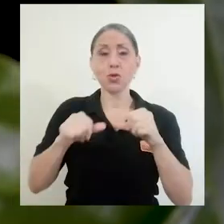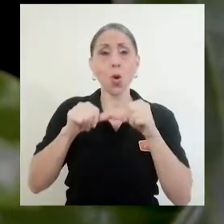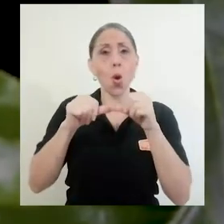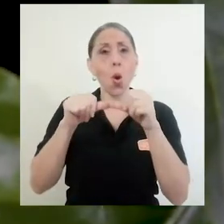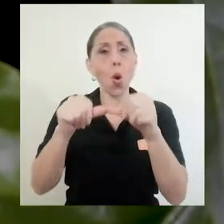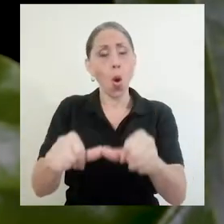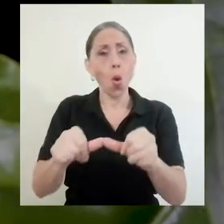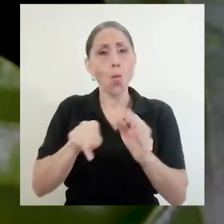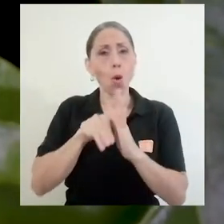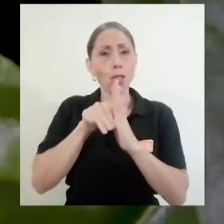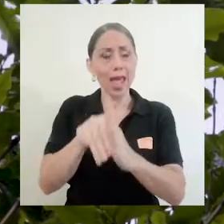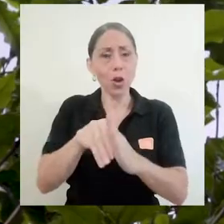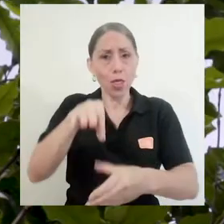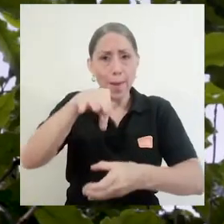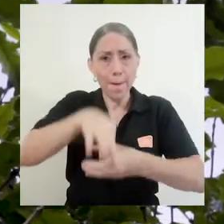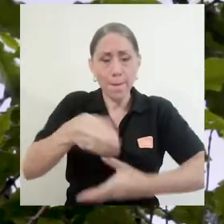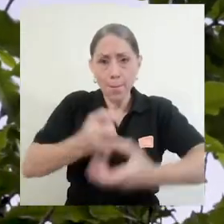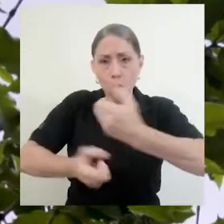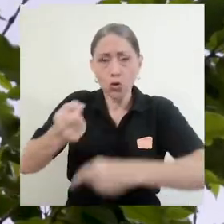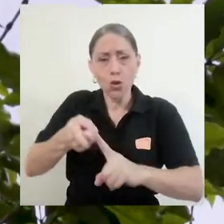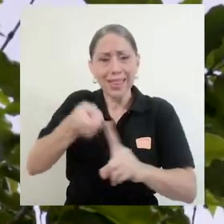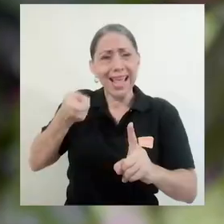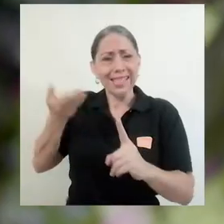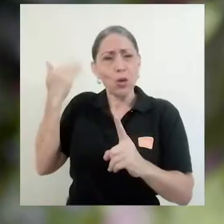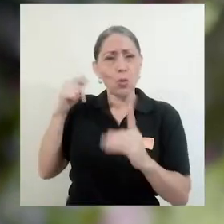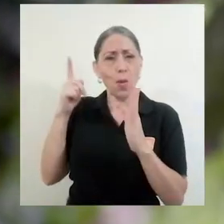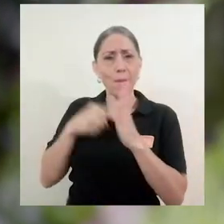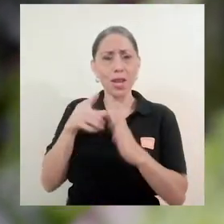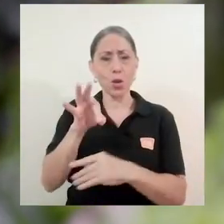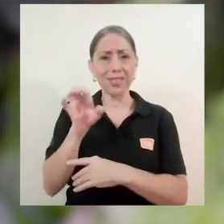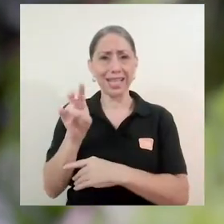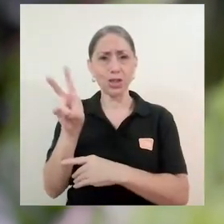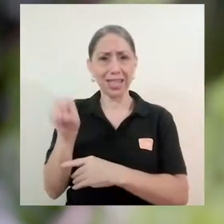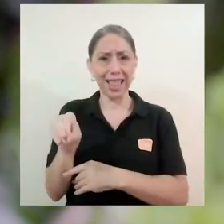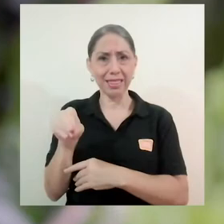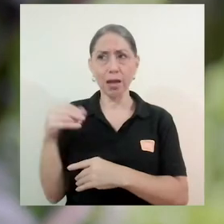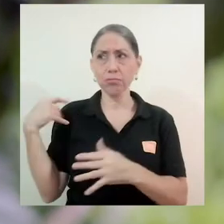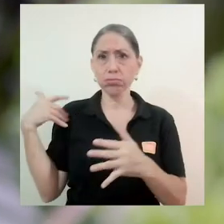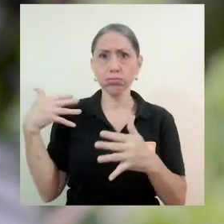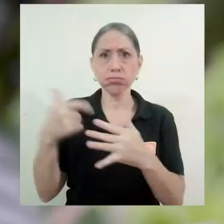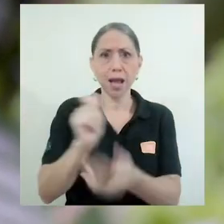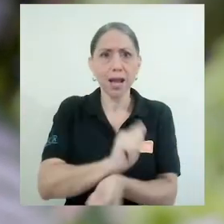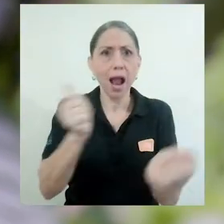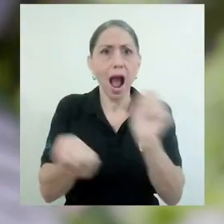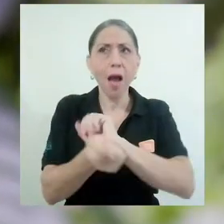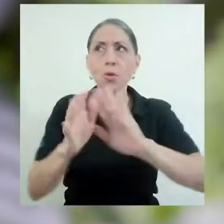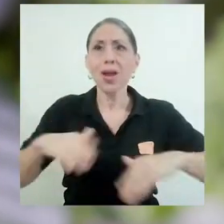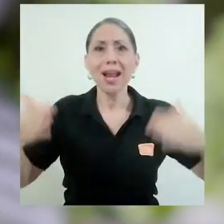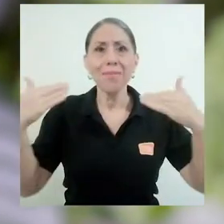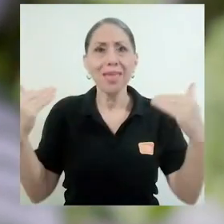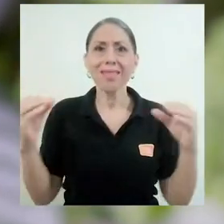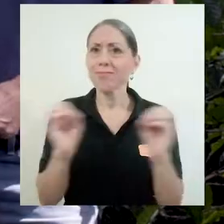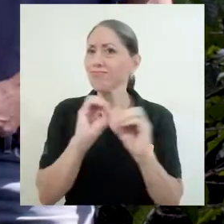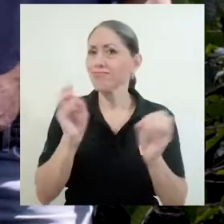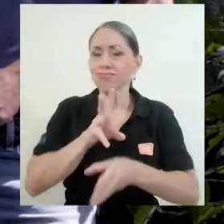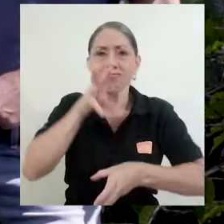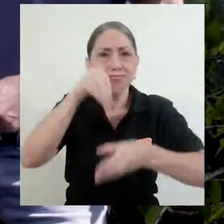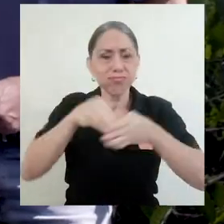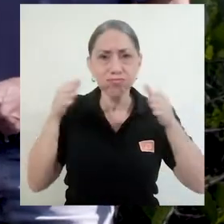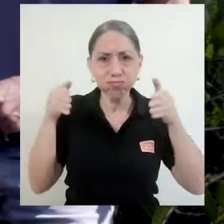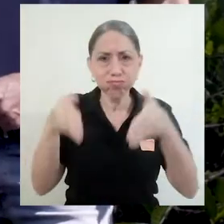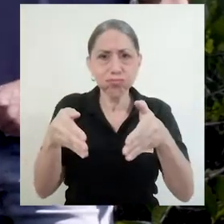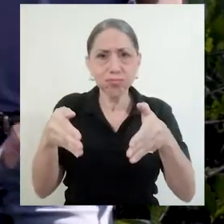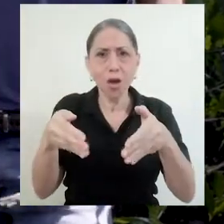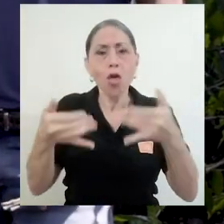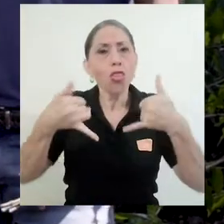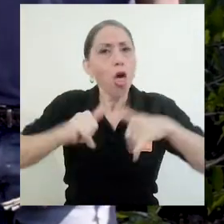de producción impulsado desde los años 70 y el cambio que hemos tenido en el ambiente no se ha considerado ni se han